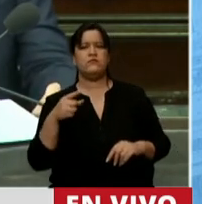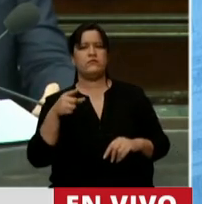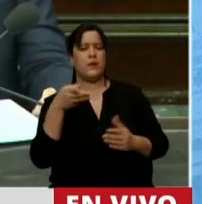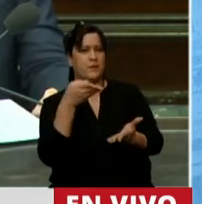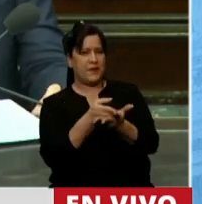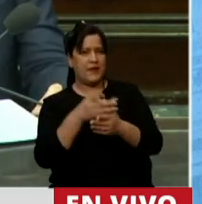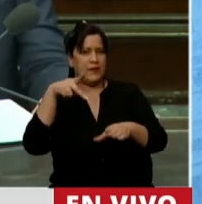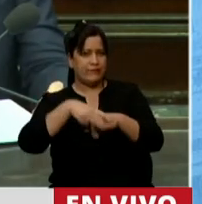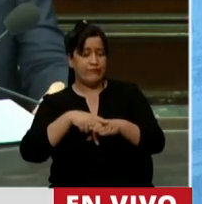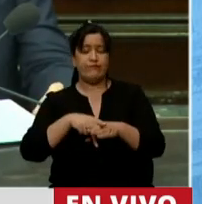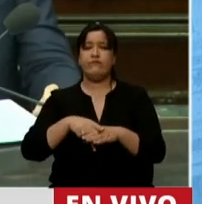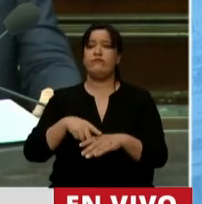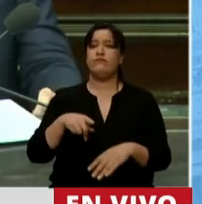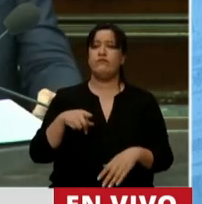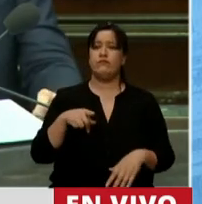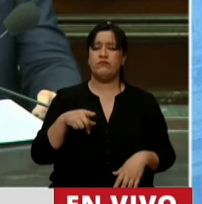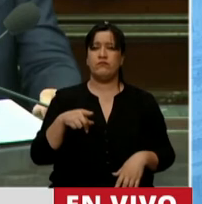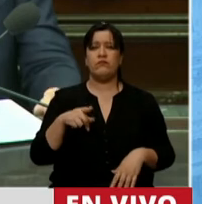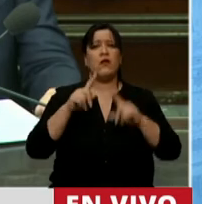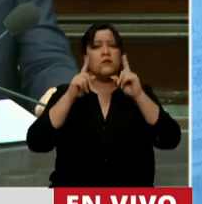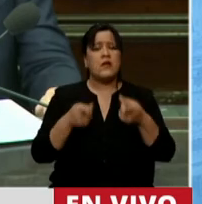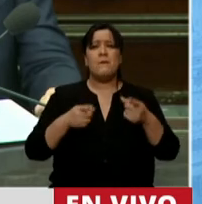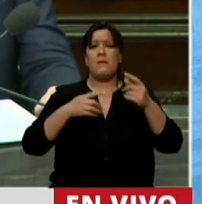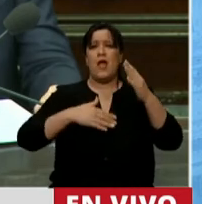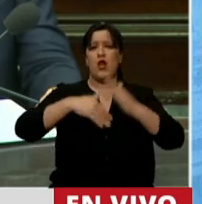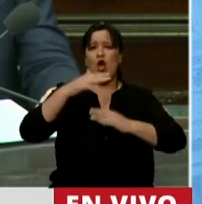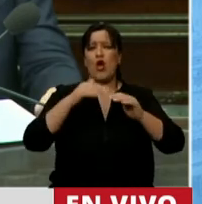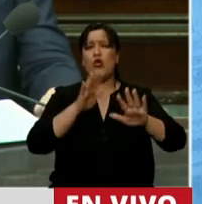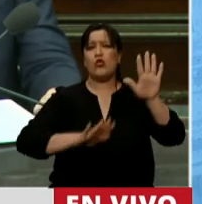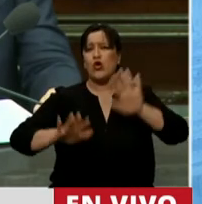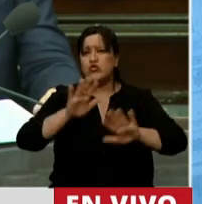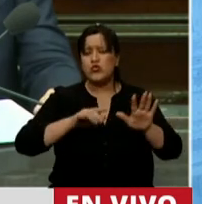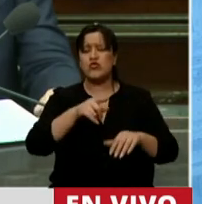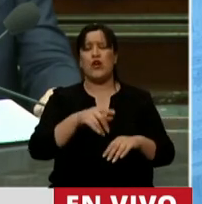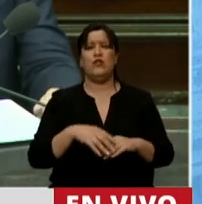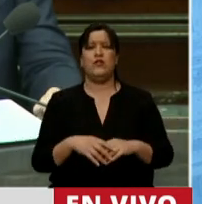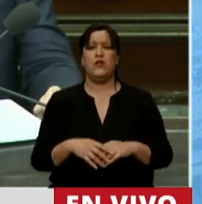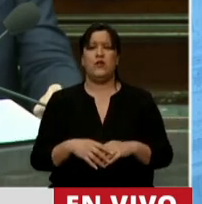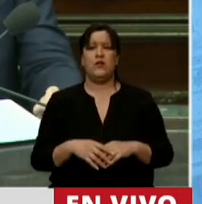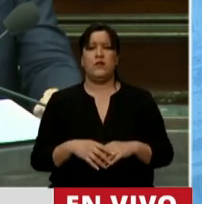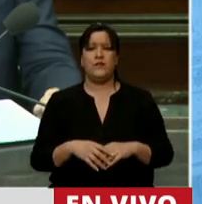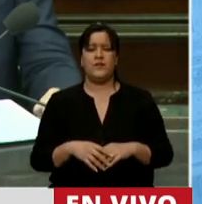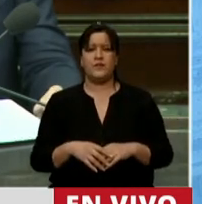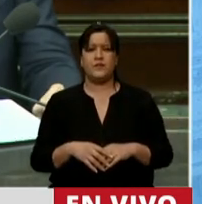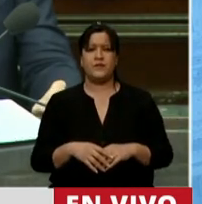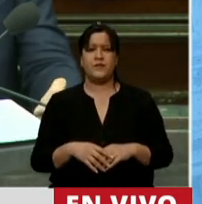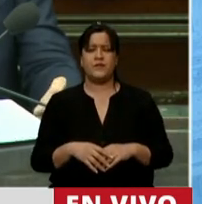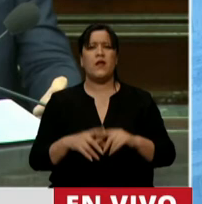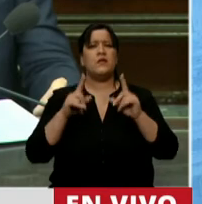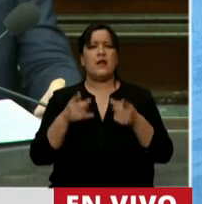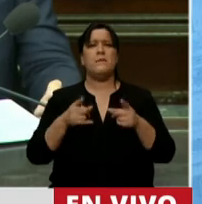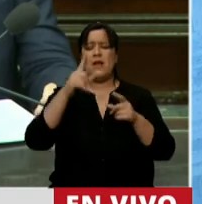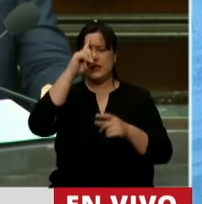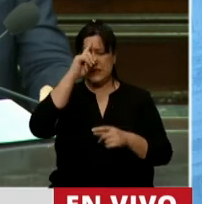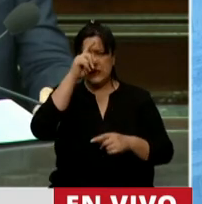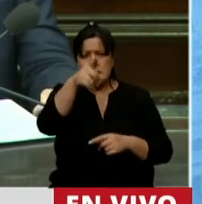cuentan de miles de los muertos, lo que dejaron de la construcción, lo que dejaron del sistema de salud